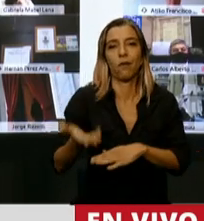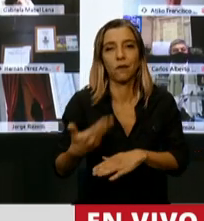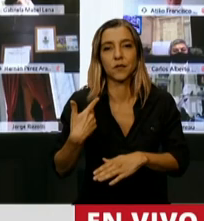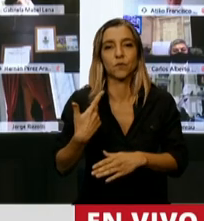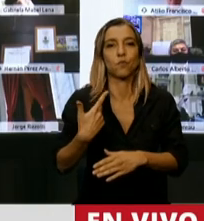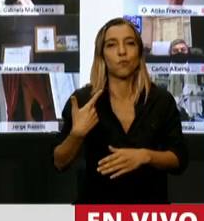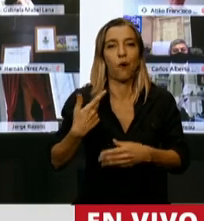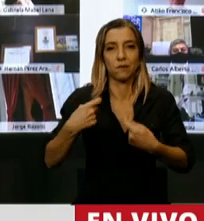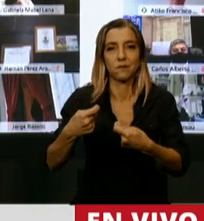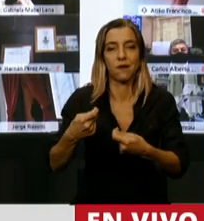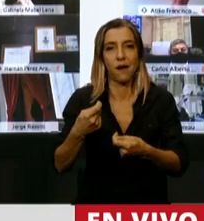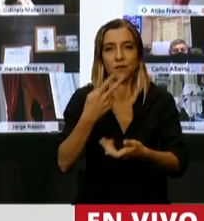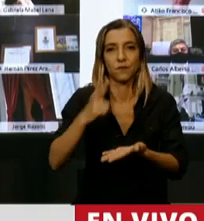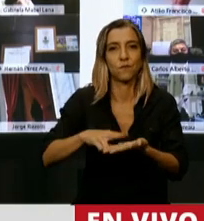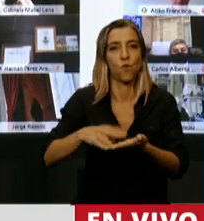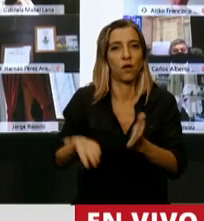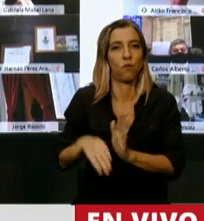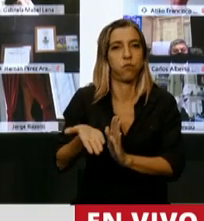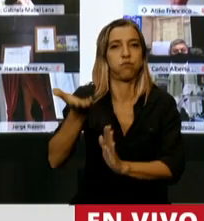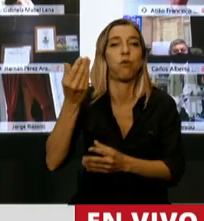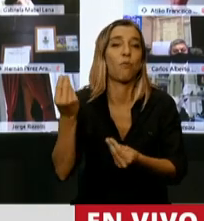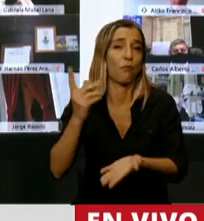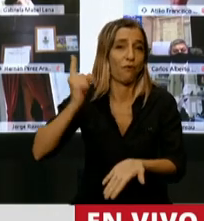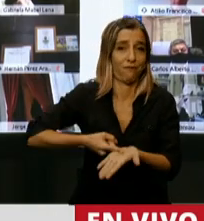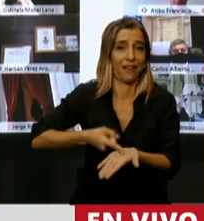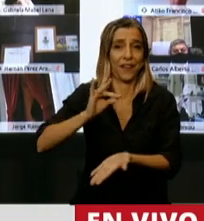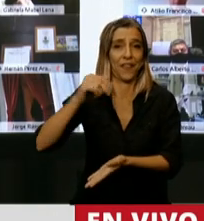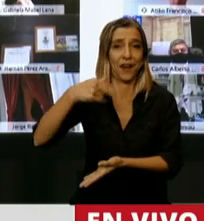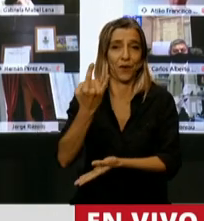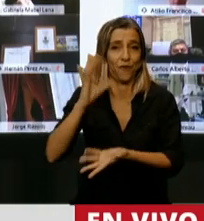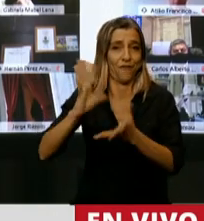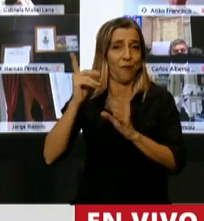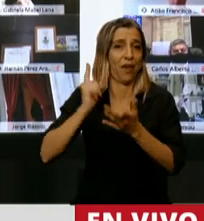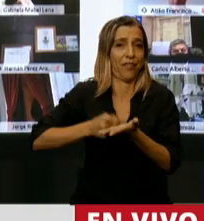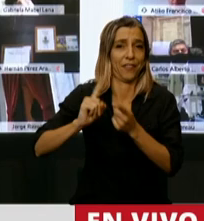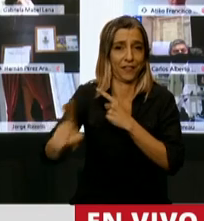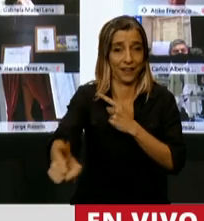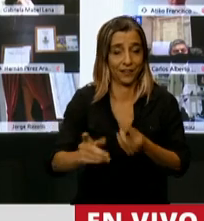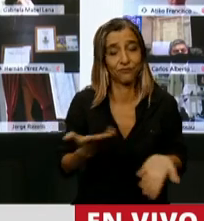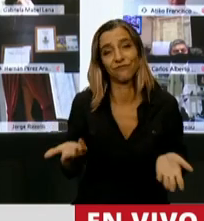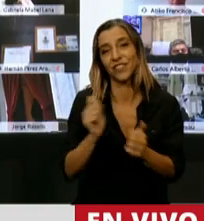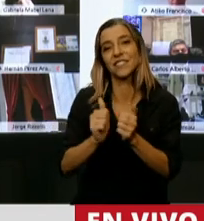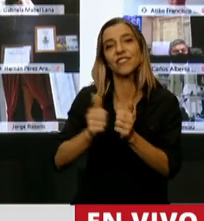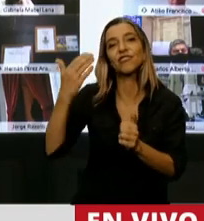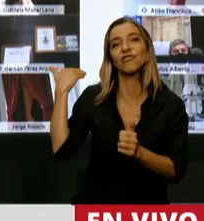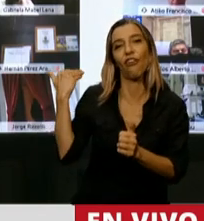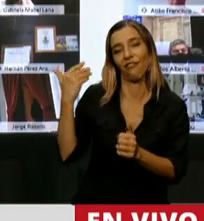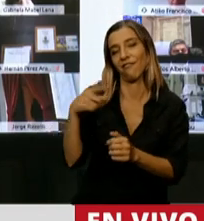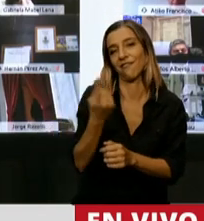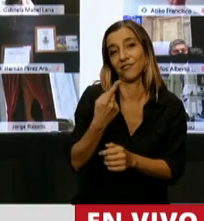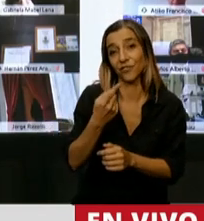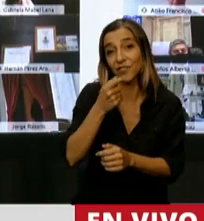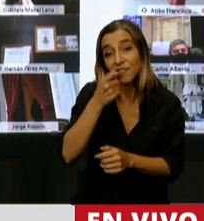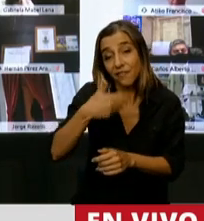través de DNU. Entonces, creo que tenemos que ser justos con la historia y no creo que aquí nadie